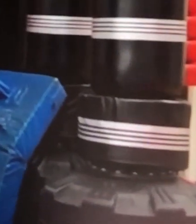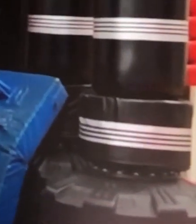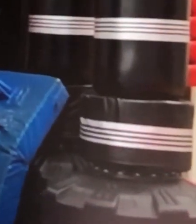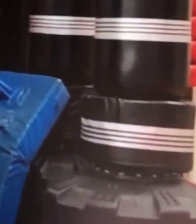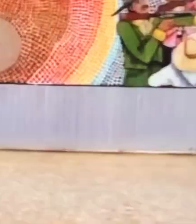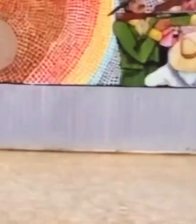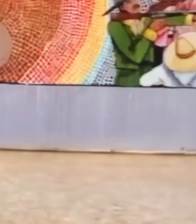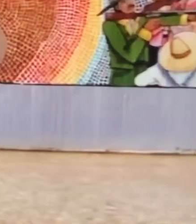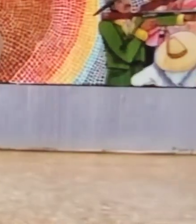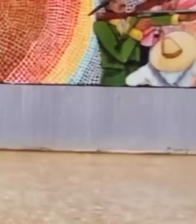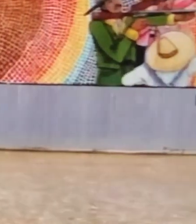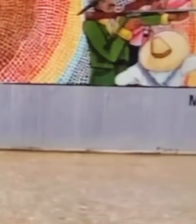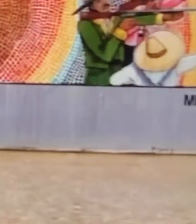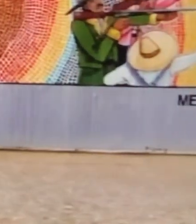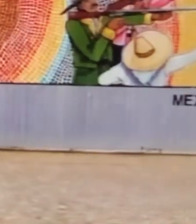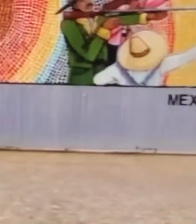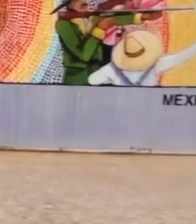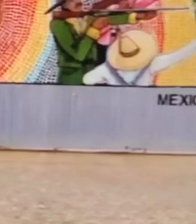cuando llegué en México.